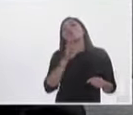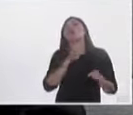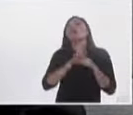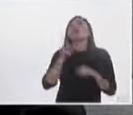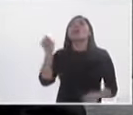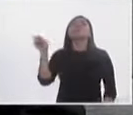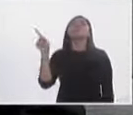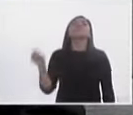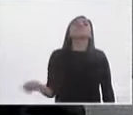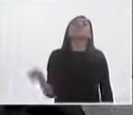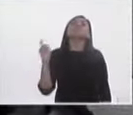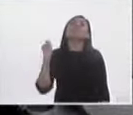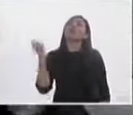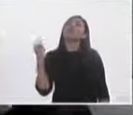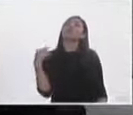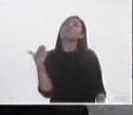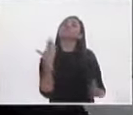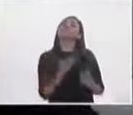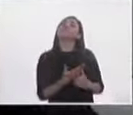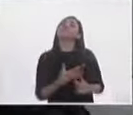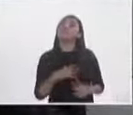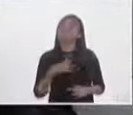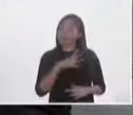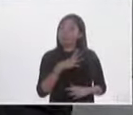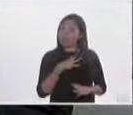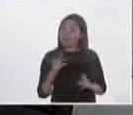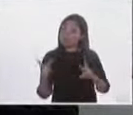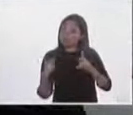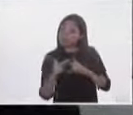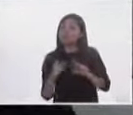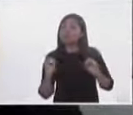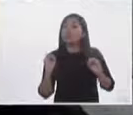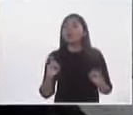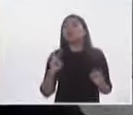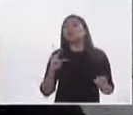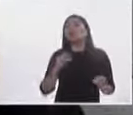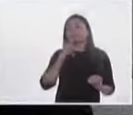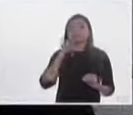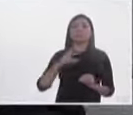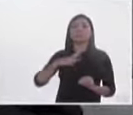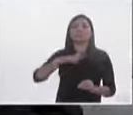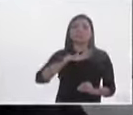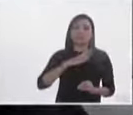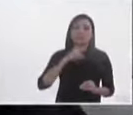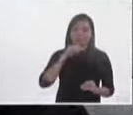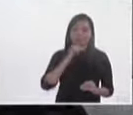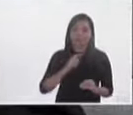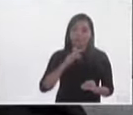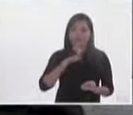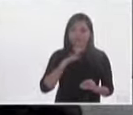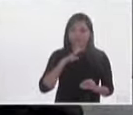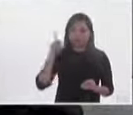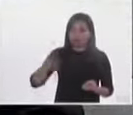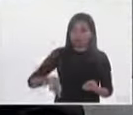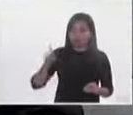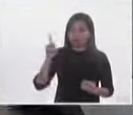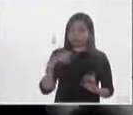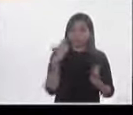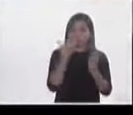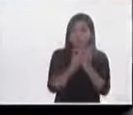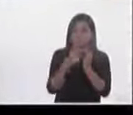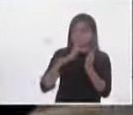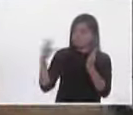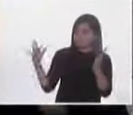propuesta que haga para efecto de ver si hay coincidencias y si se puede desarrollar. Yo te puedo asegurar que si hay una propuesta que tenga ese apoyo